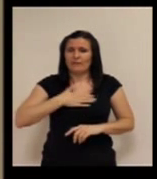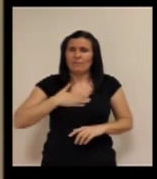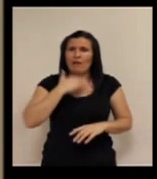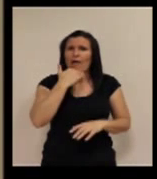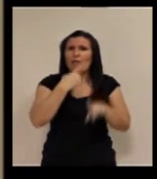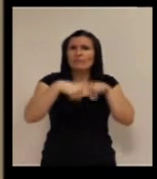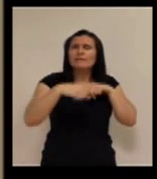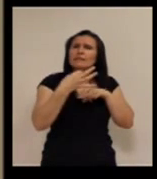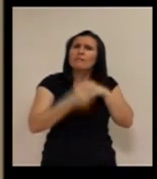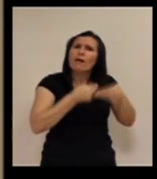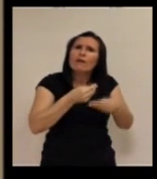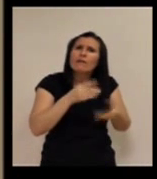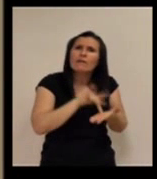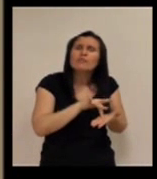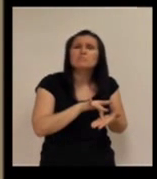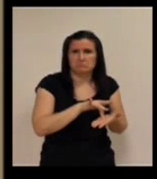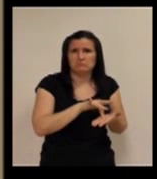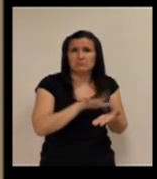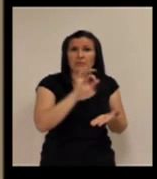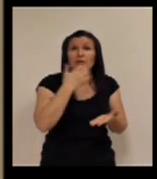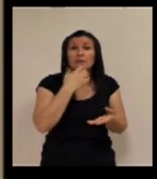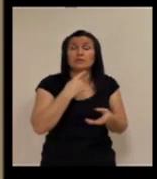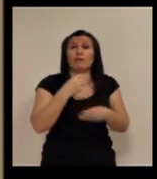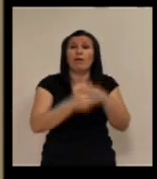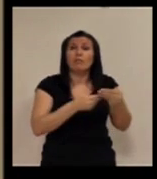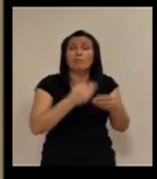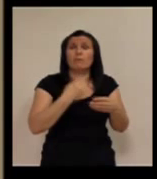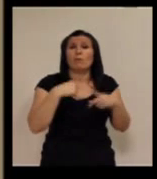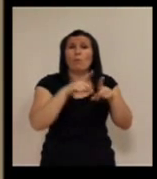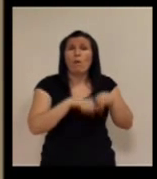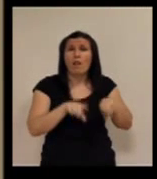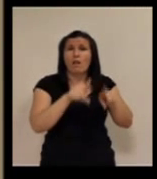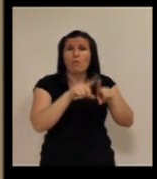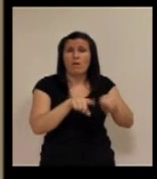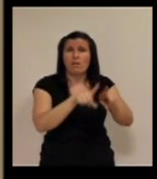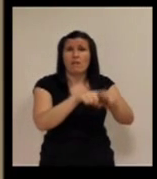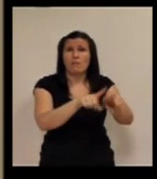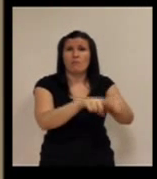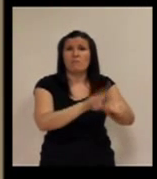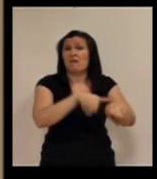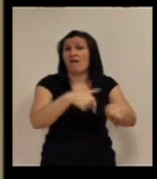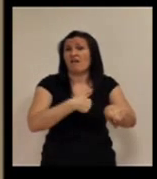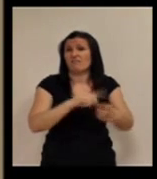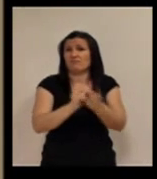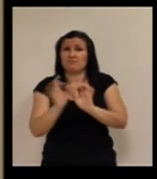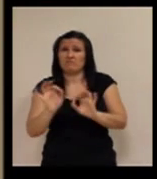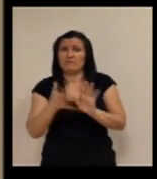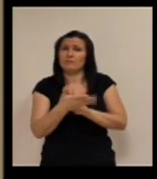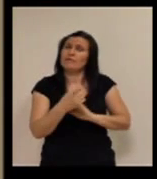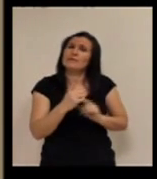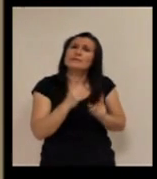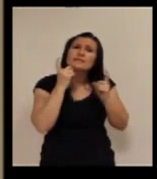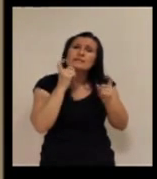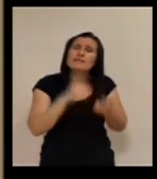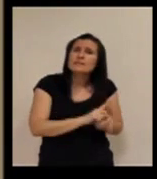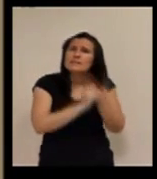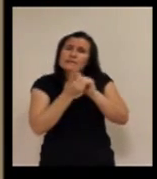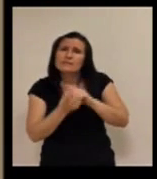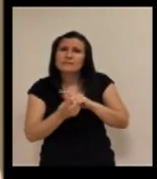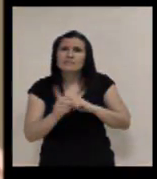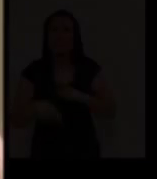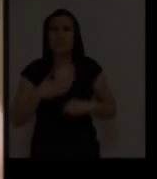hay que hacer algo diferente. Si seguimos haciendo las mismas cosas, pues realmente no cambiaremos nada. Esa era mi